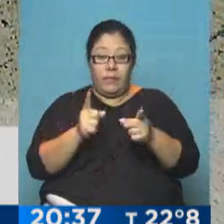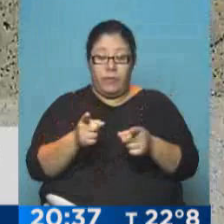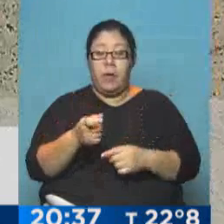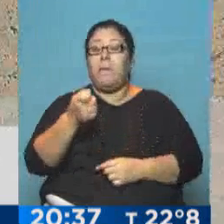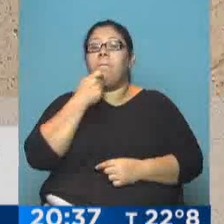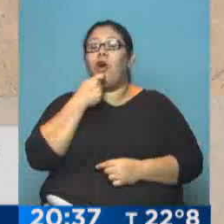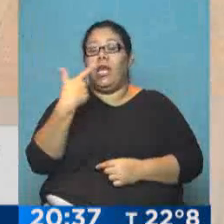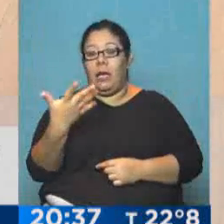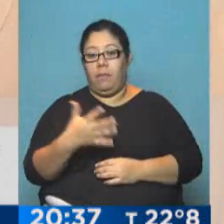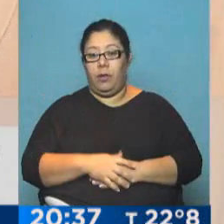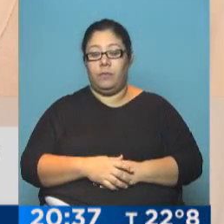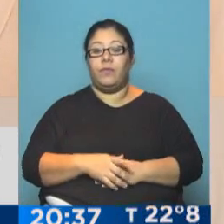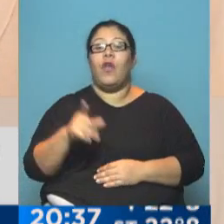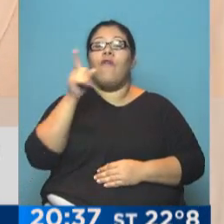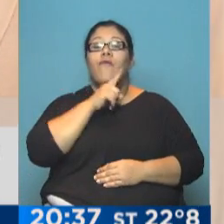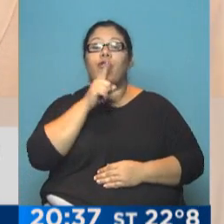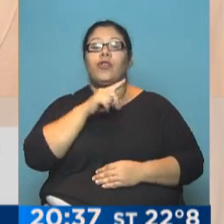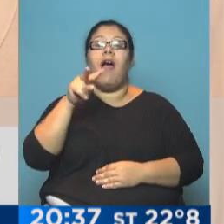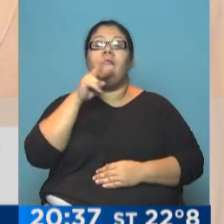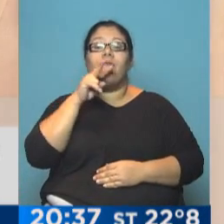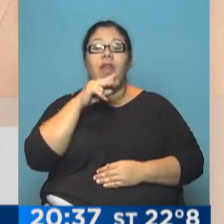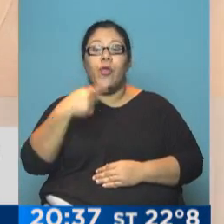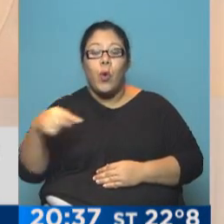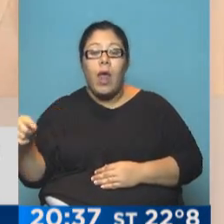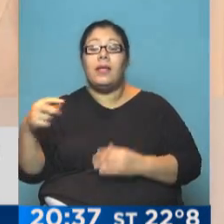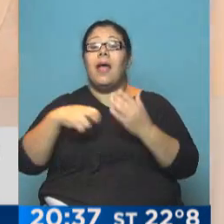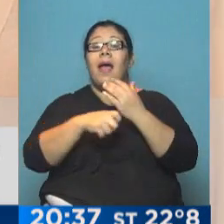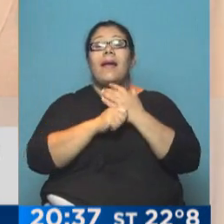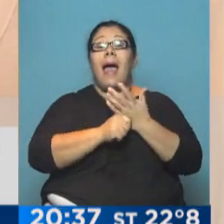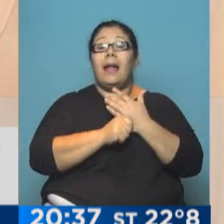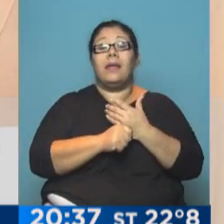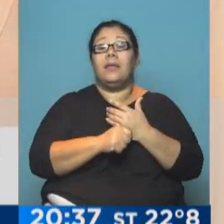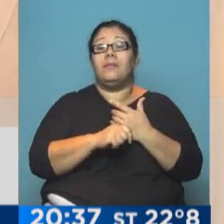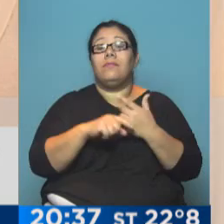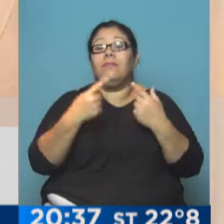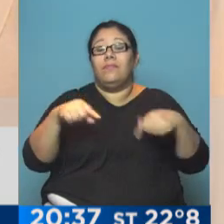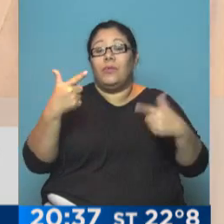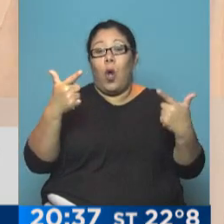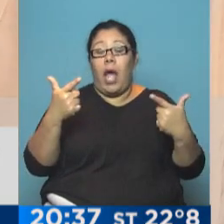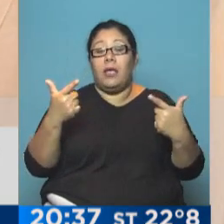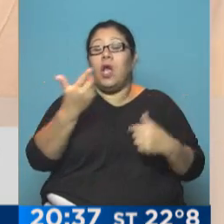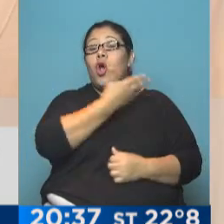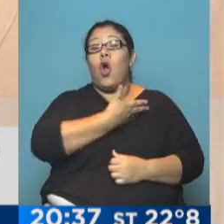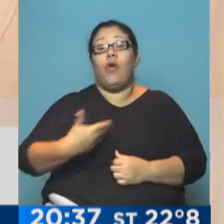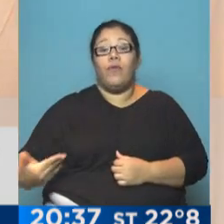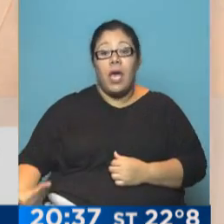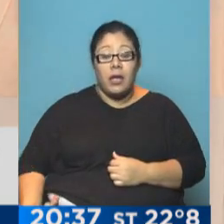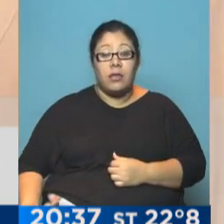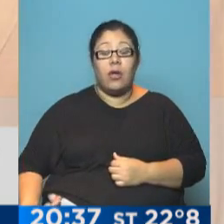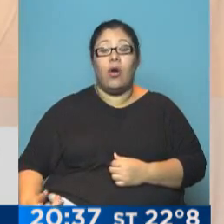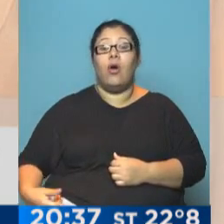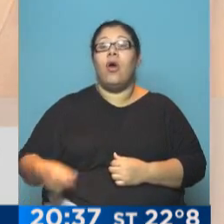en el caso de frutas, verduras y carne no hay productos porque, bueno, evidentemente el gobierno no ha logrado algún